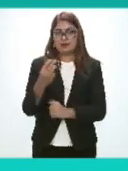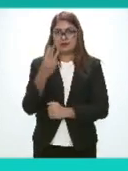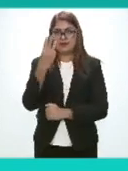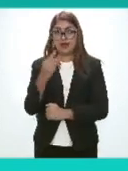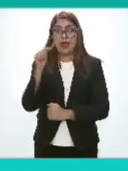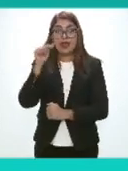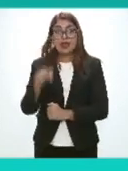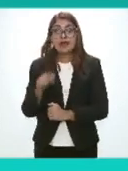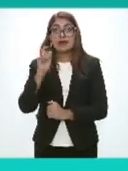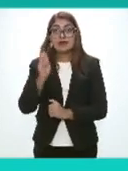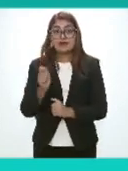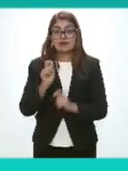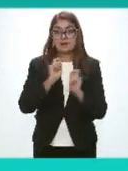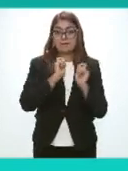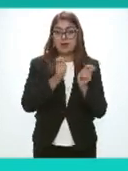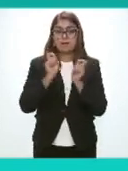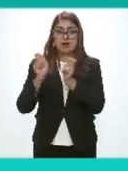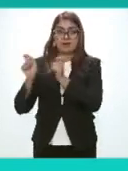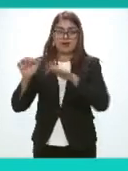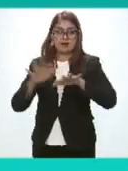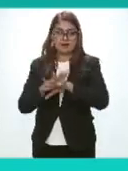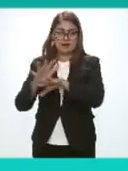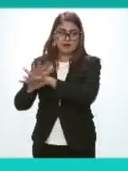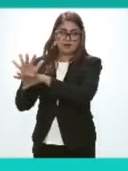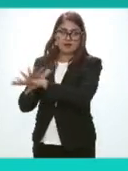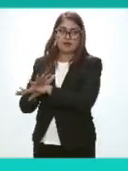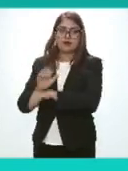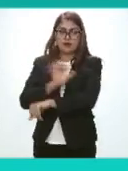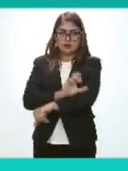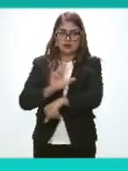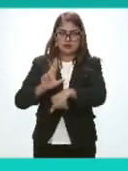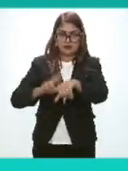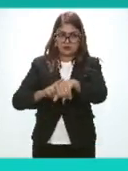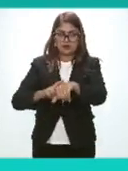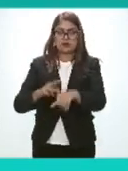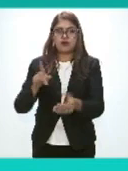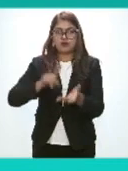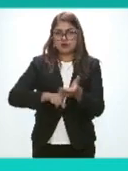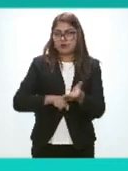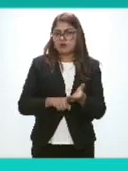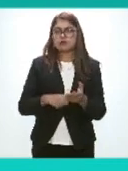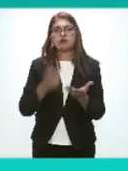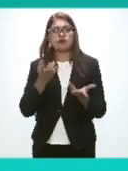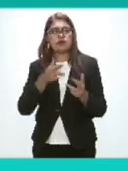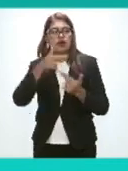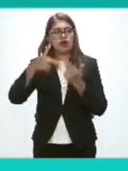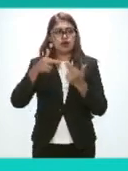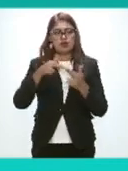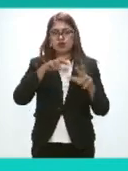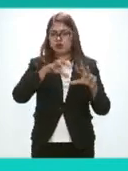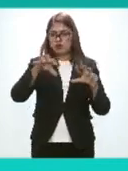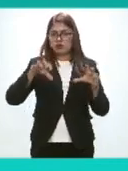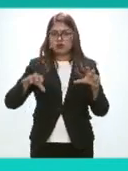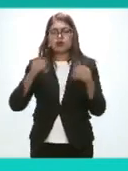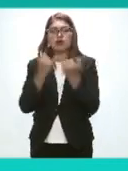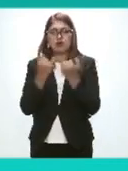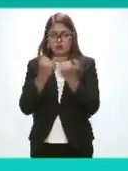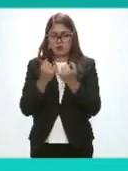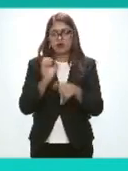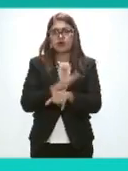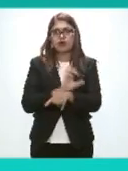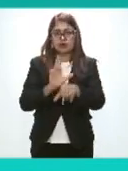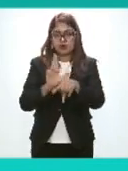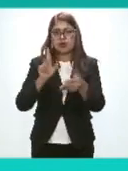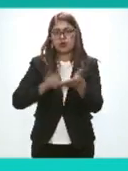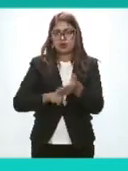se renovarán Las coordinaciones De las comisiones ordinarias De las regiones Y la coordinación De los organismos